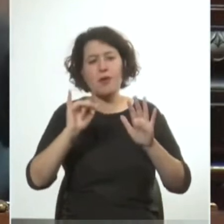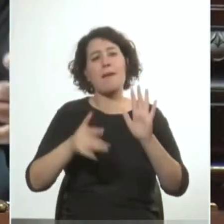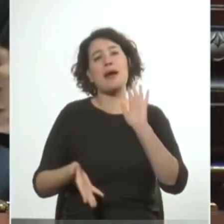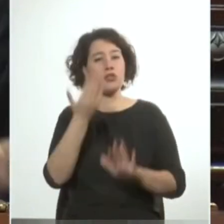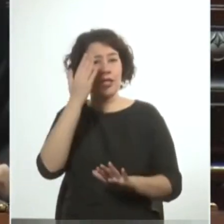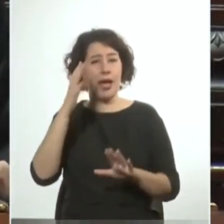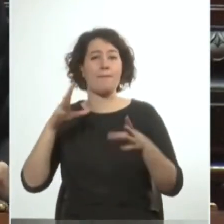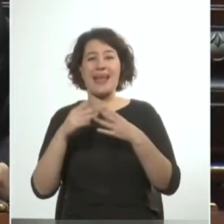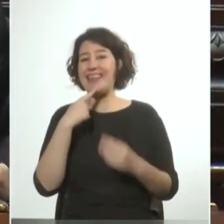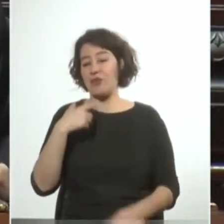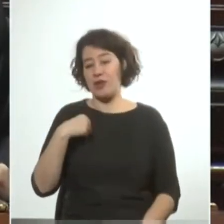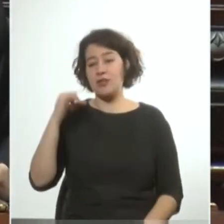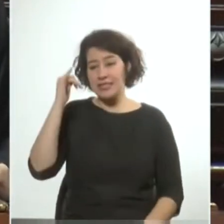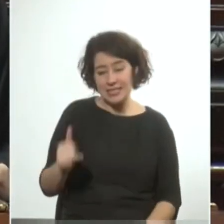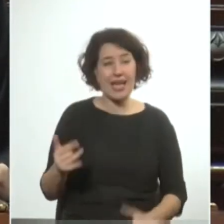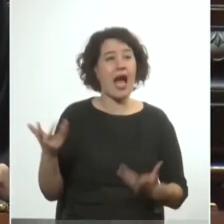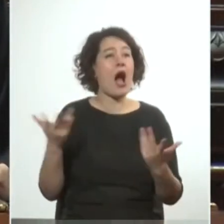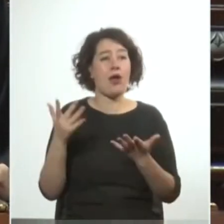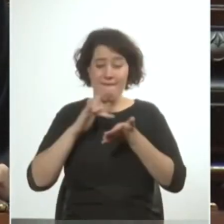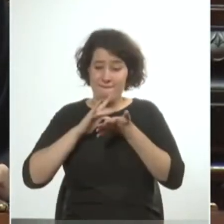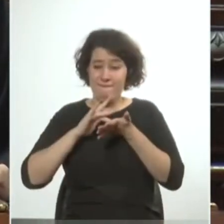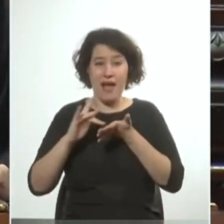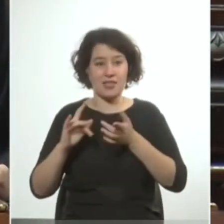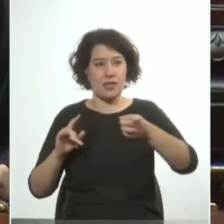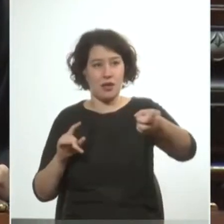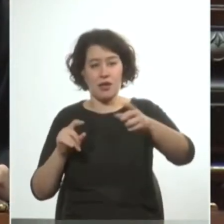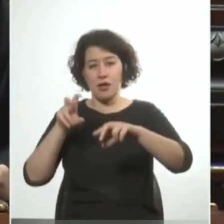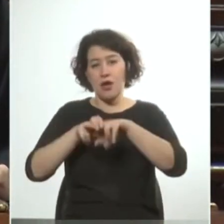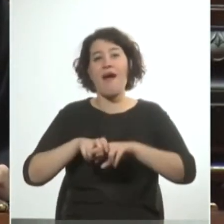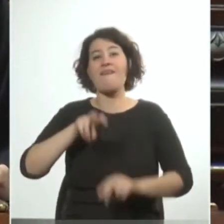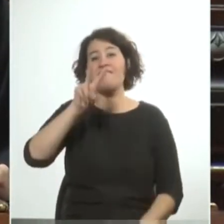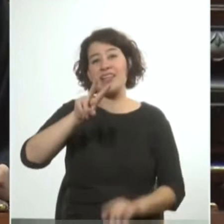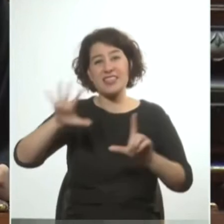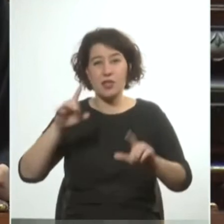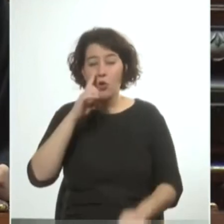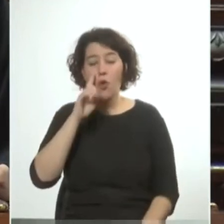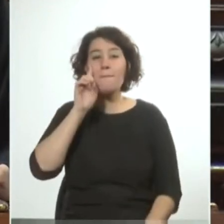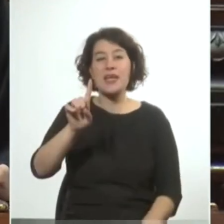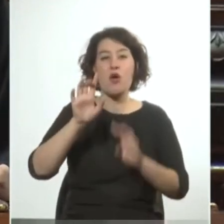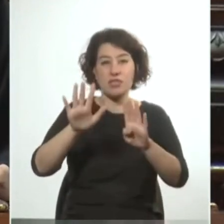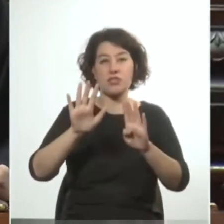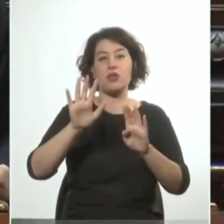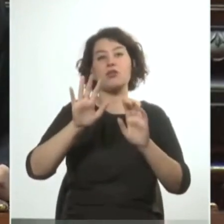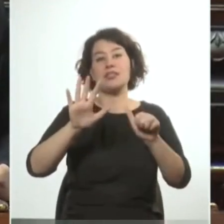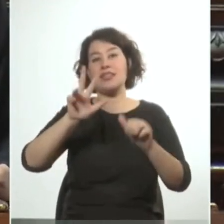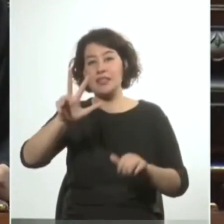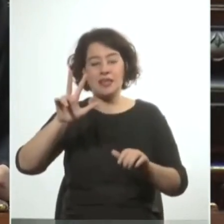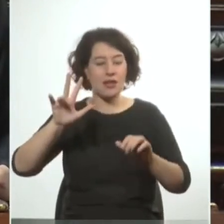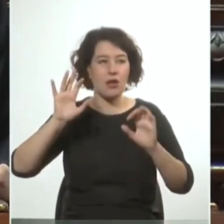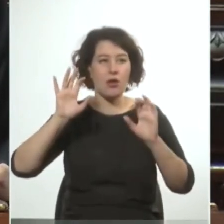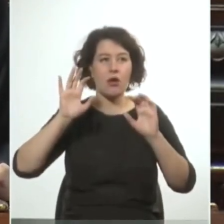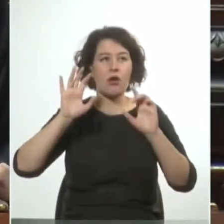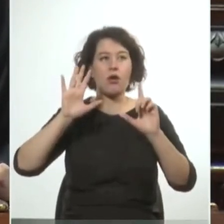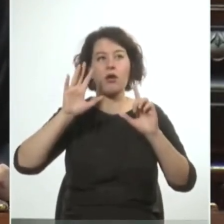nacional tuvo en esa banca que en este momento está vacía el 27 de junio de 1973 quedó plenamente